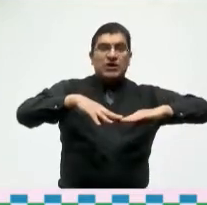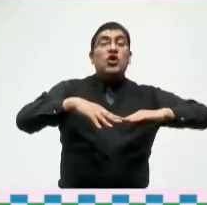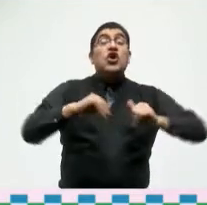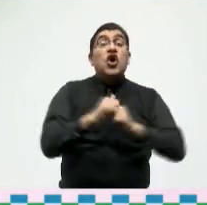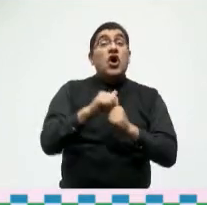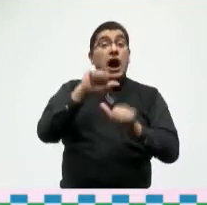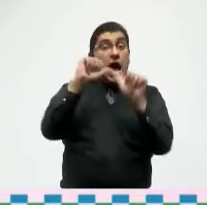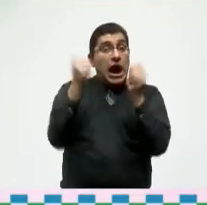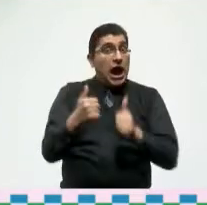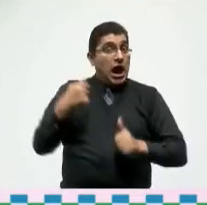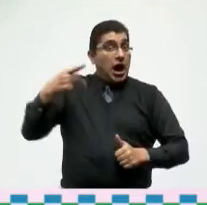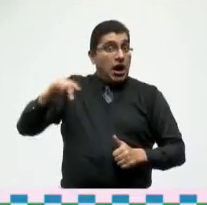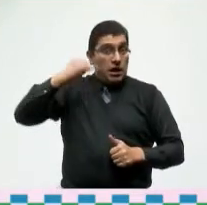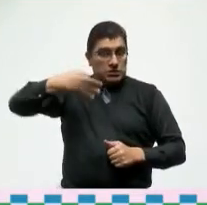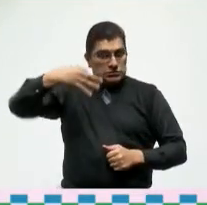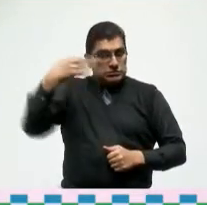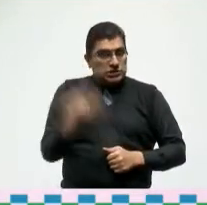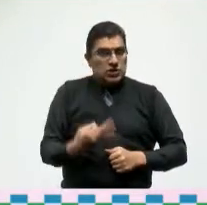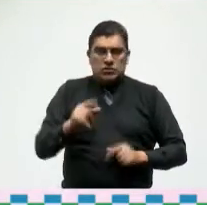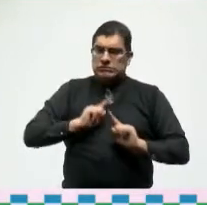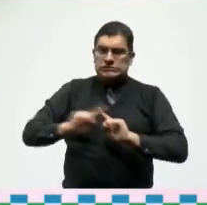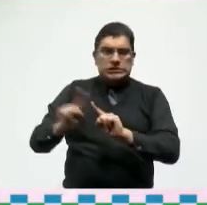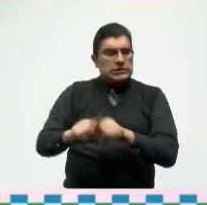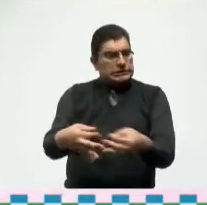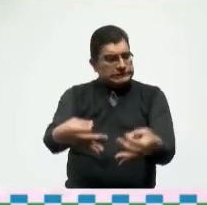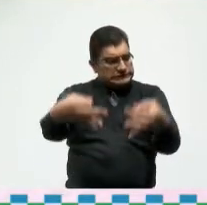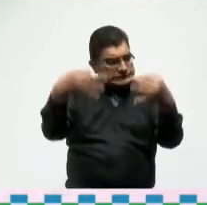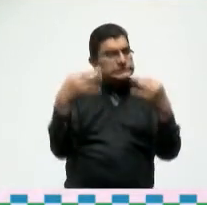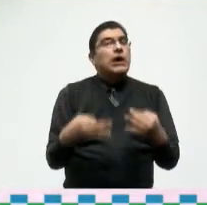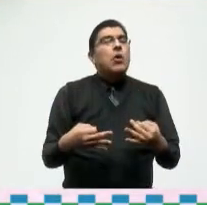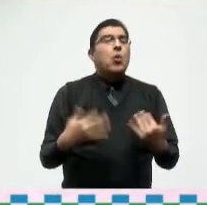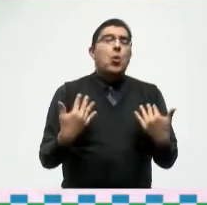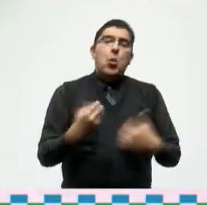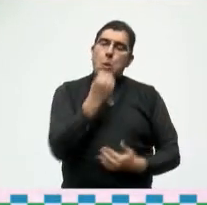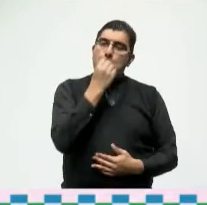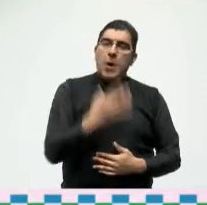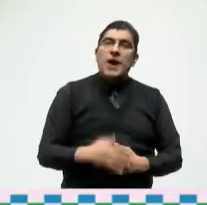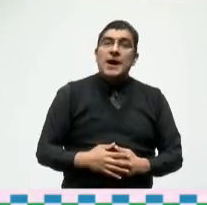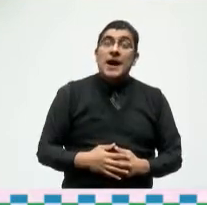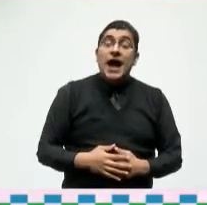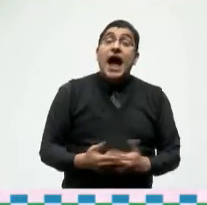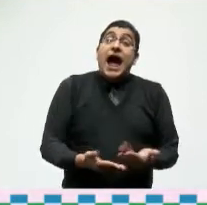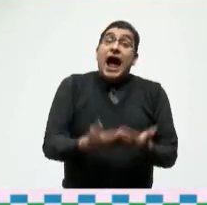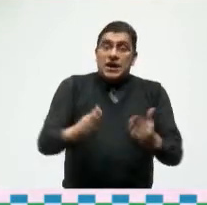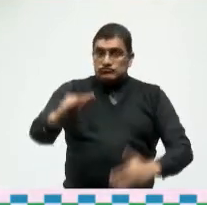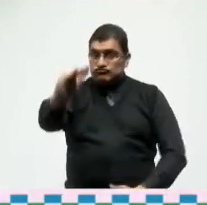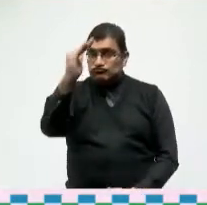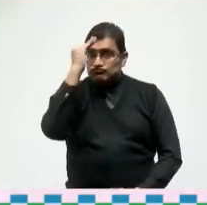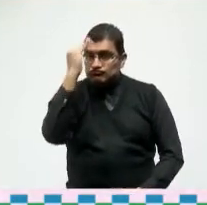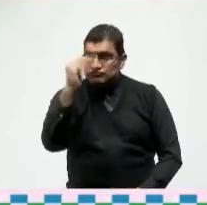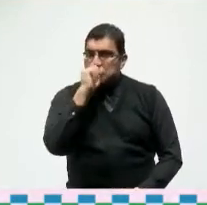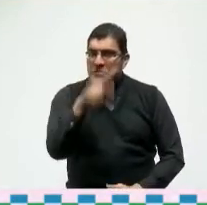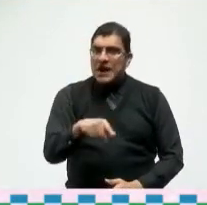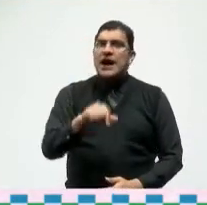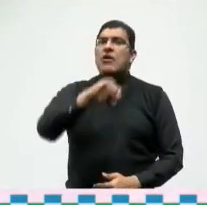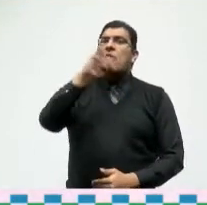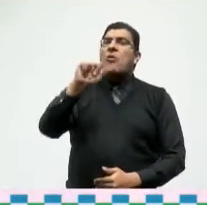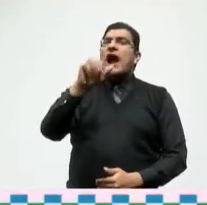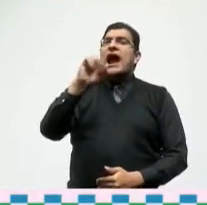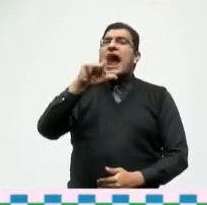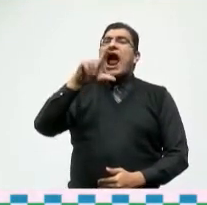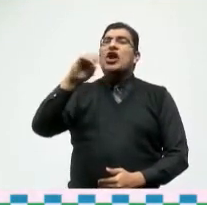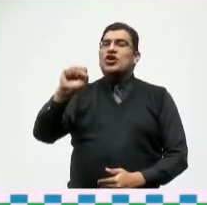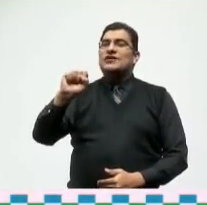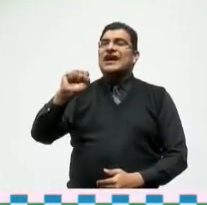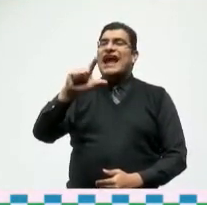manos mágicas de nuestros magníficos carteranos saludo también a Juan Carlos Rivera